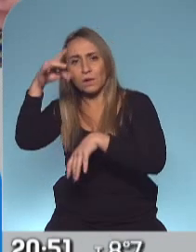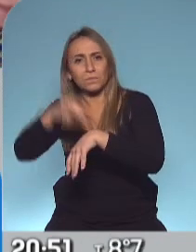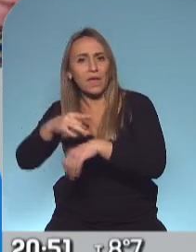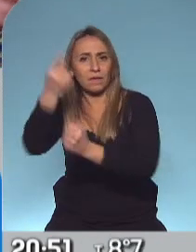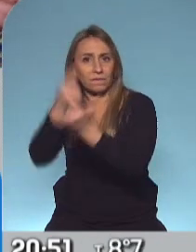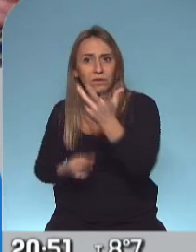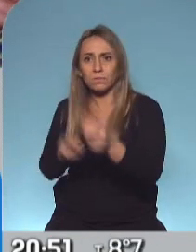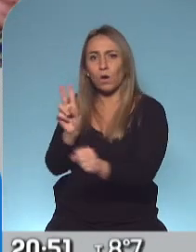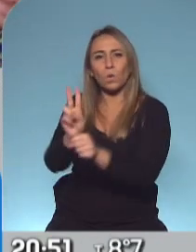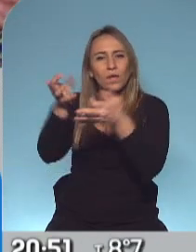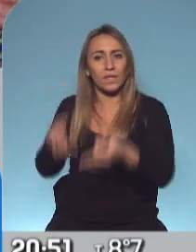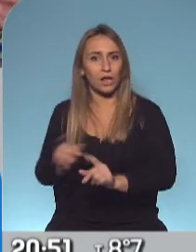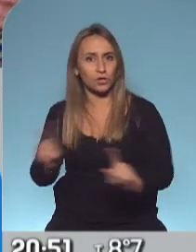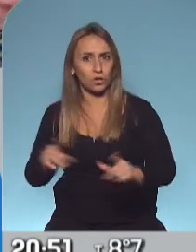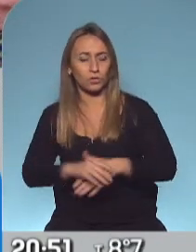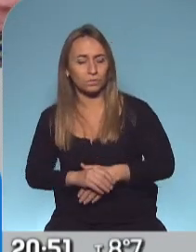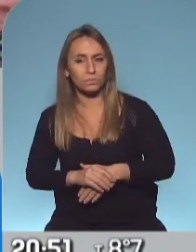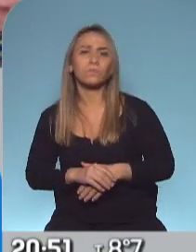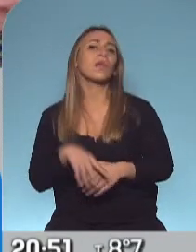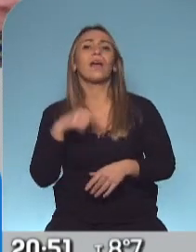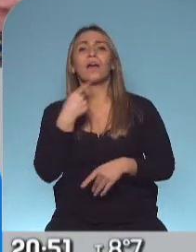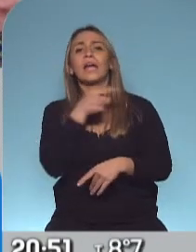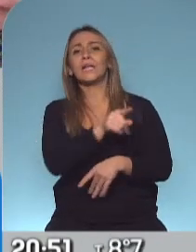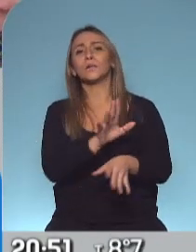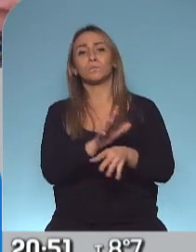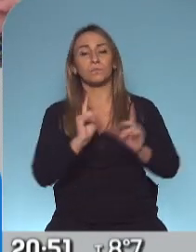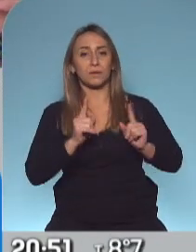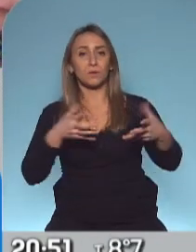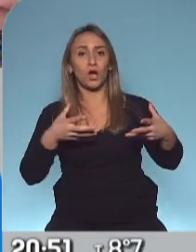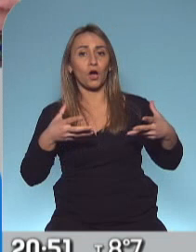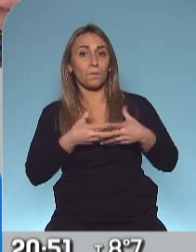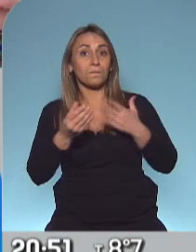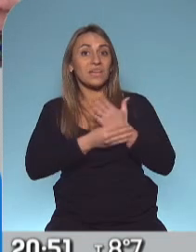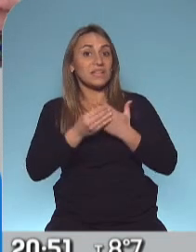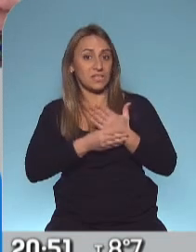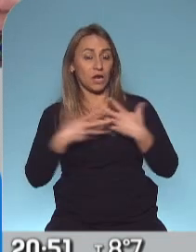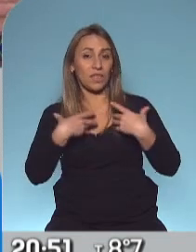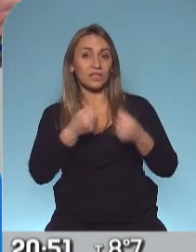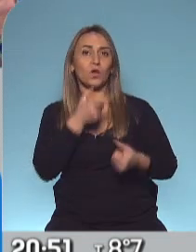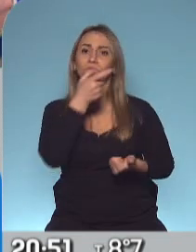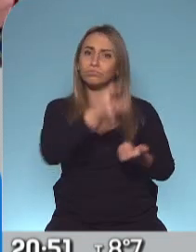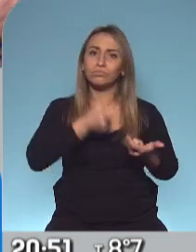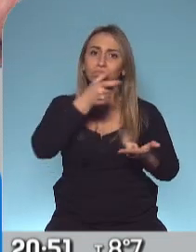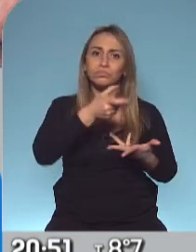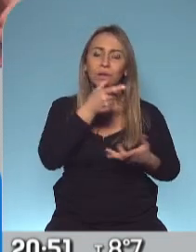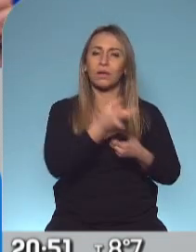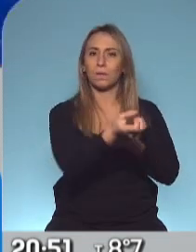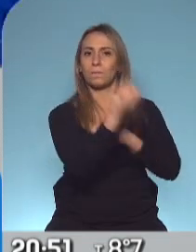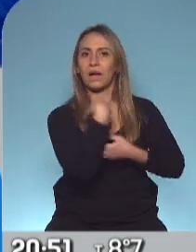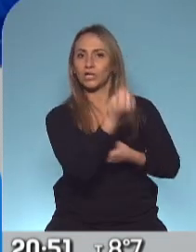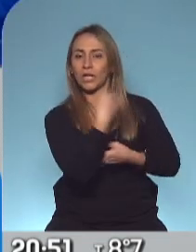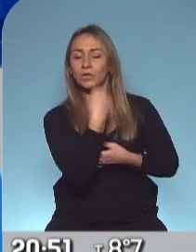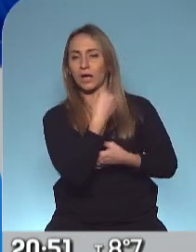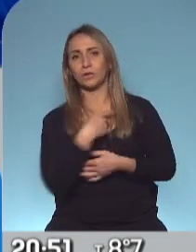hablan de negacionismo y que ignoró las recomendaciones de su propio Ministerio de Salud. Recordemos que pasó, ya vamos por el tercer